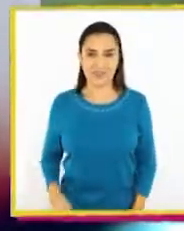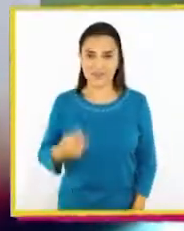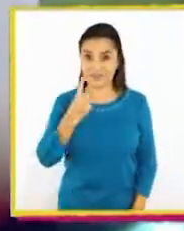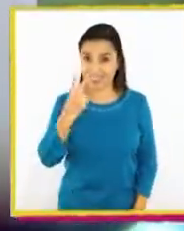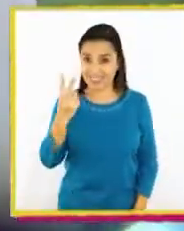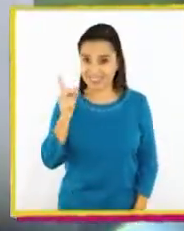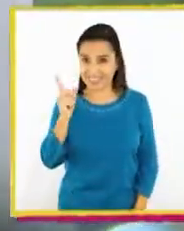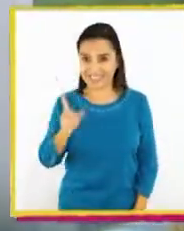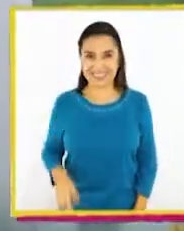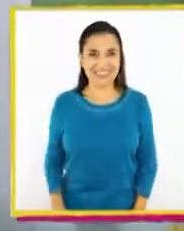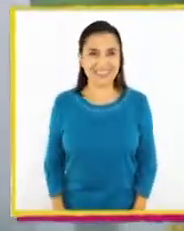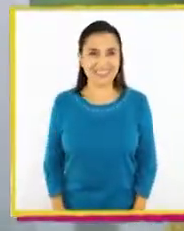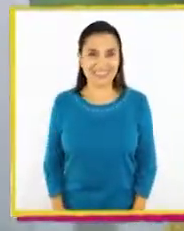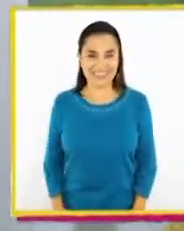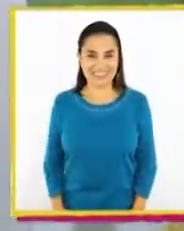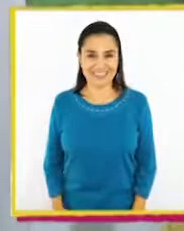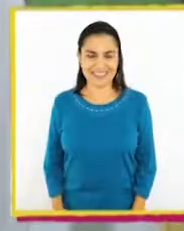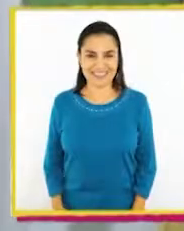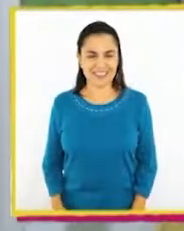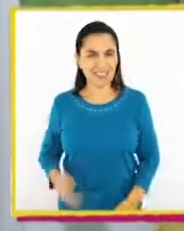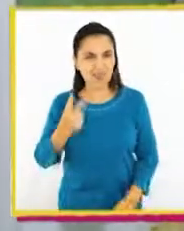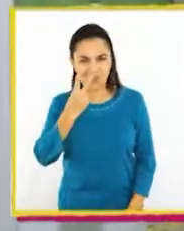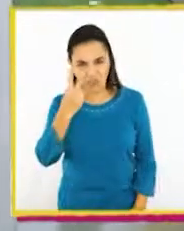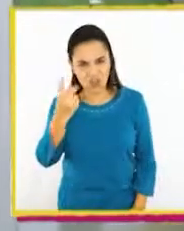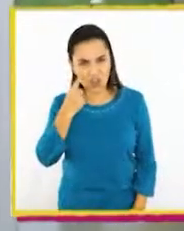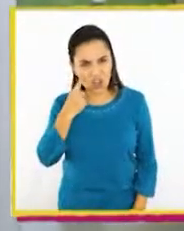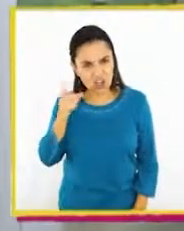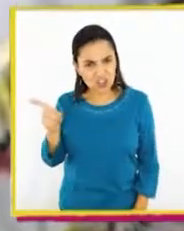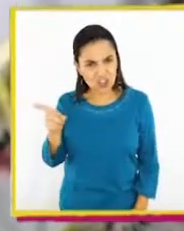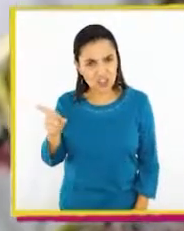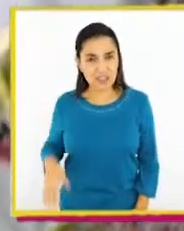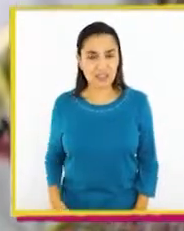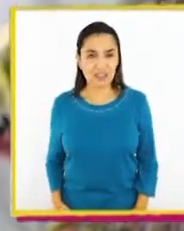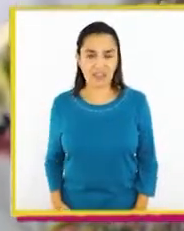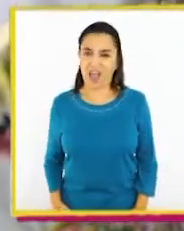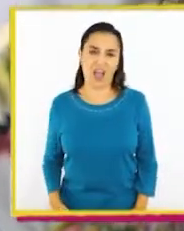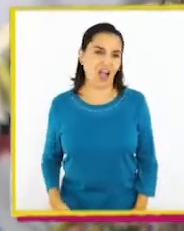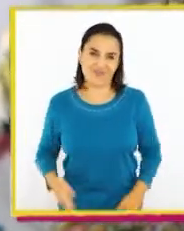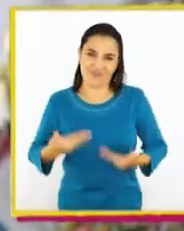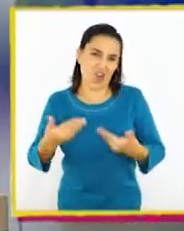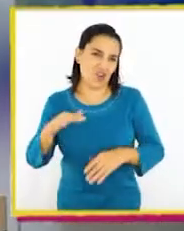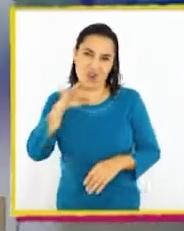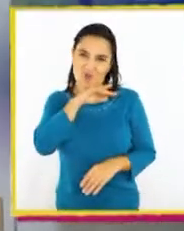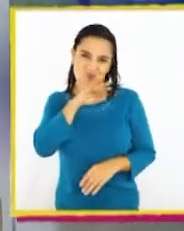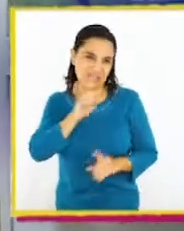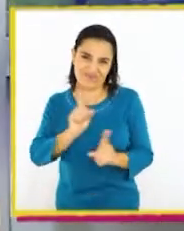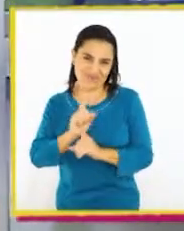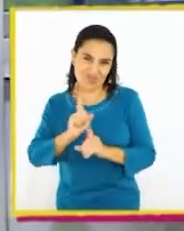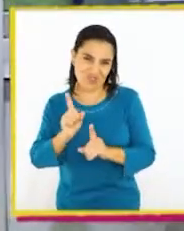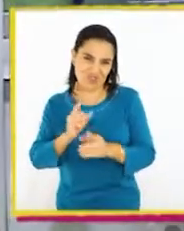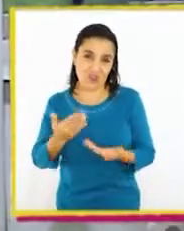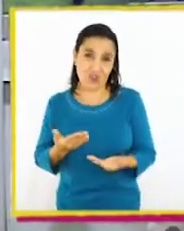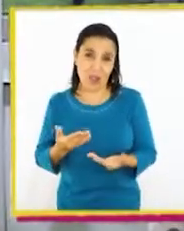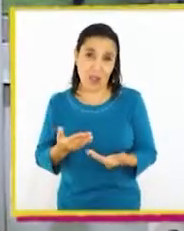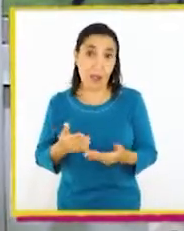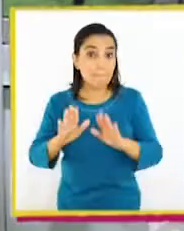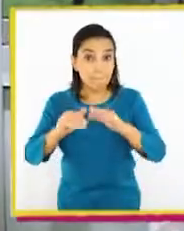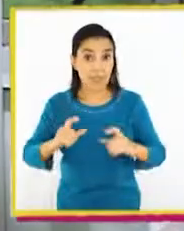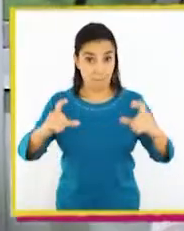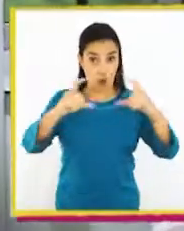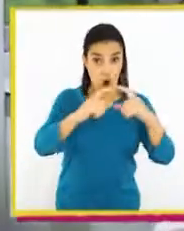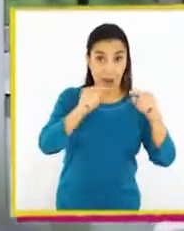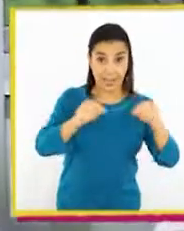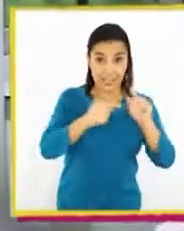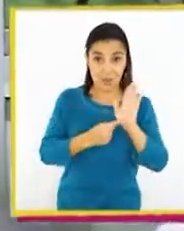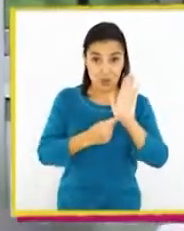Miren esto. ¿Habían visto uno? Es que dejaron de usarse hace mucho tiempo. Como el cassette